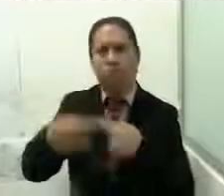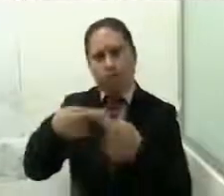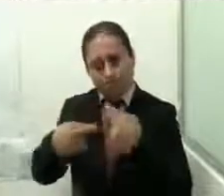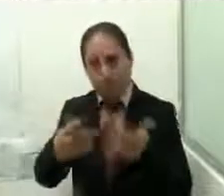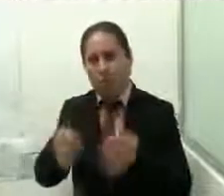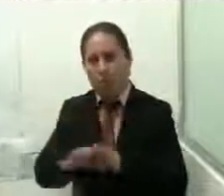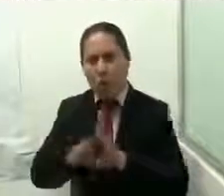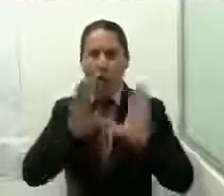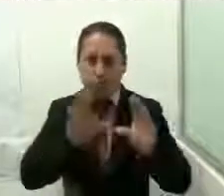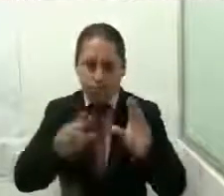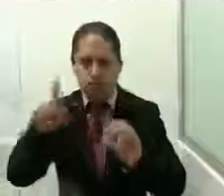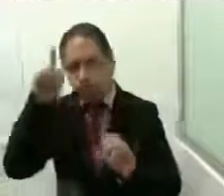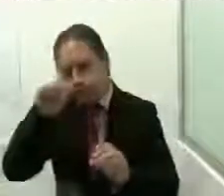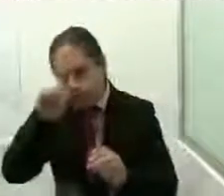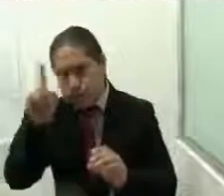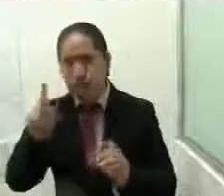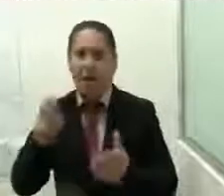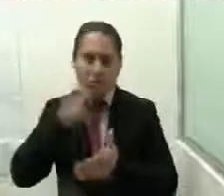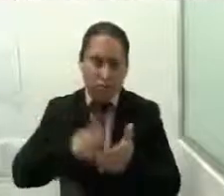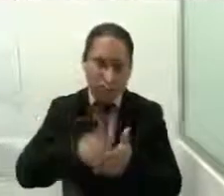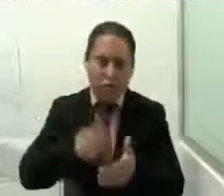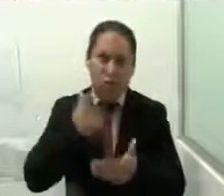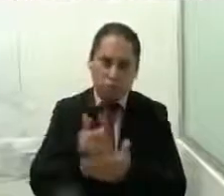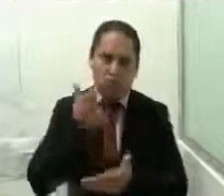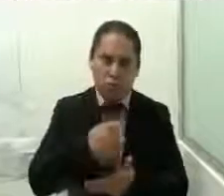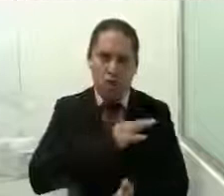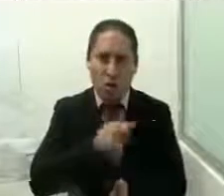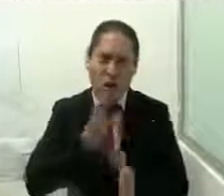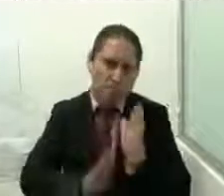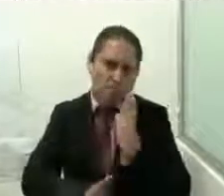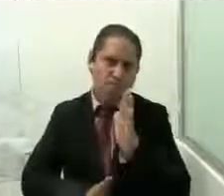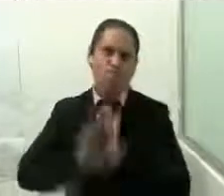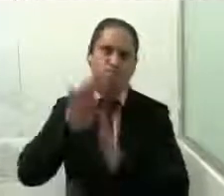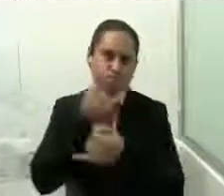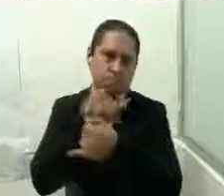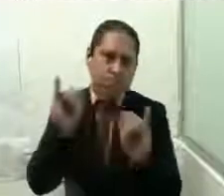capacitamos y las empoderamos de manera económica para lograr una independencia en ellas.